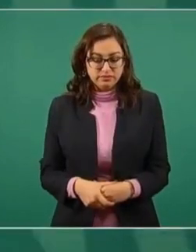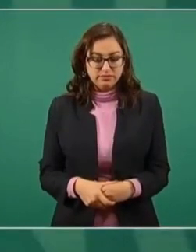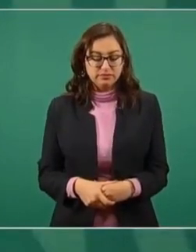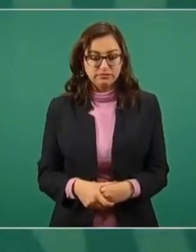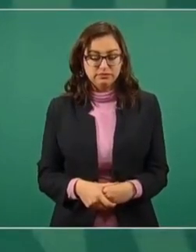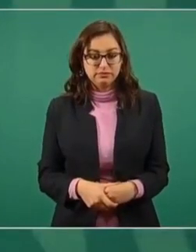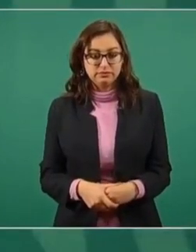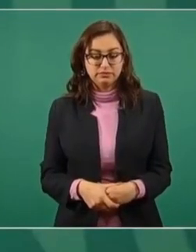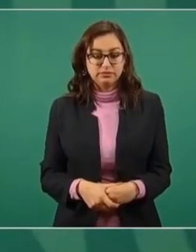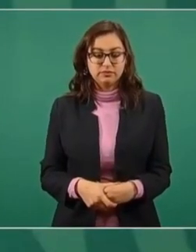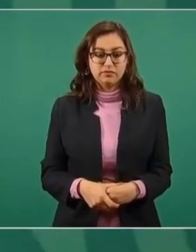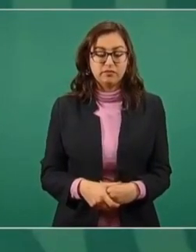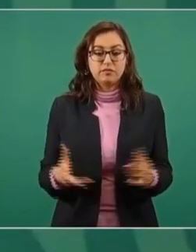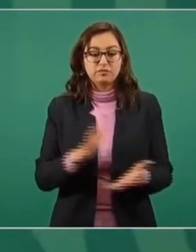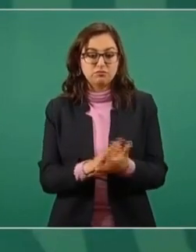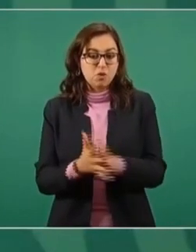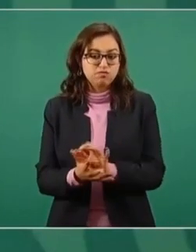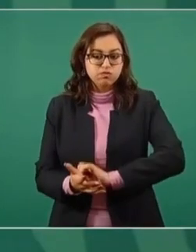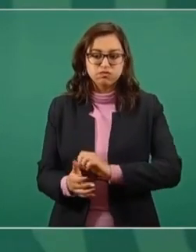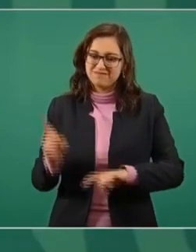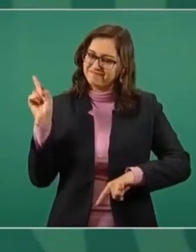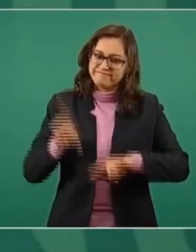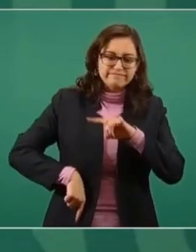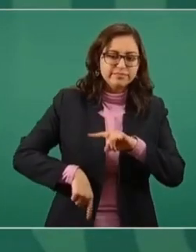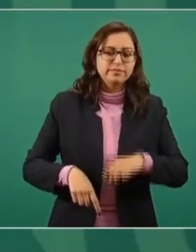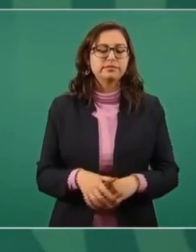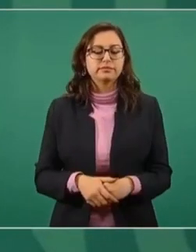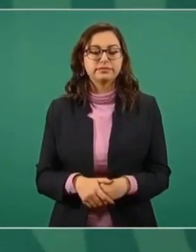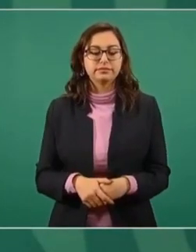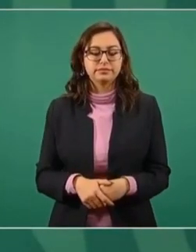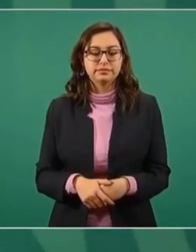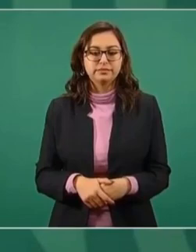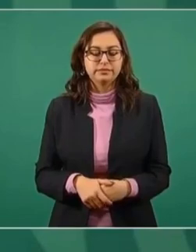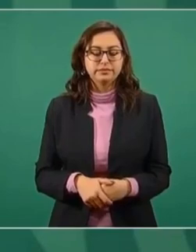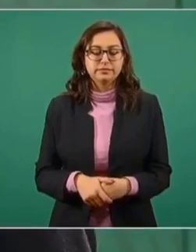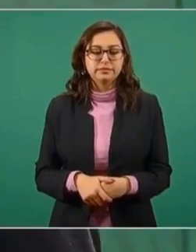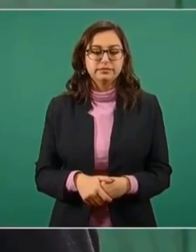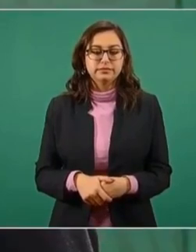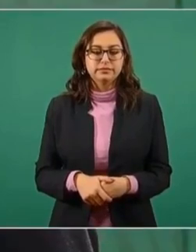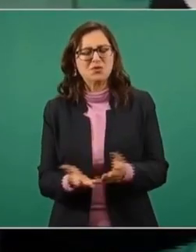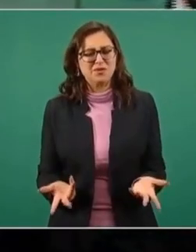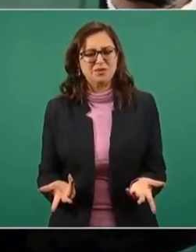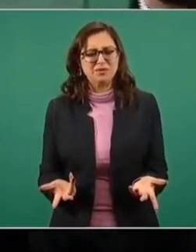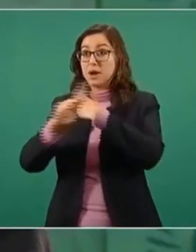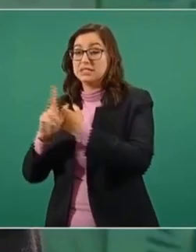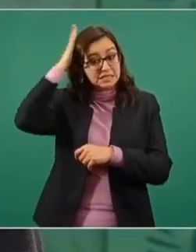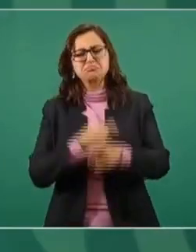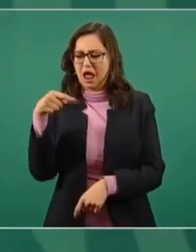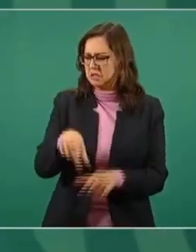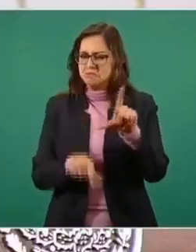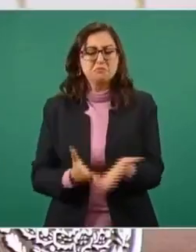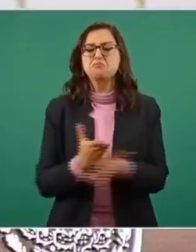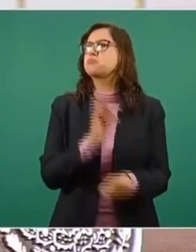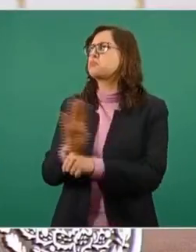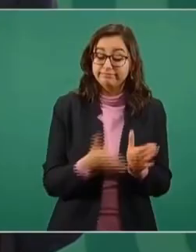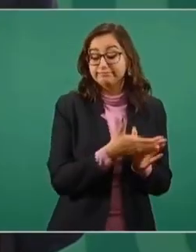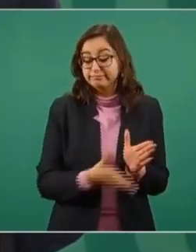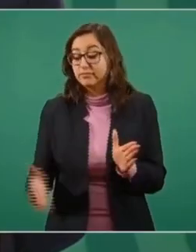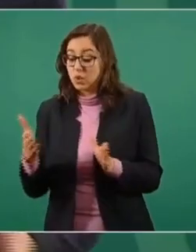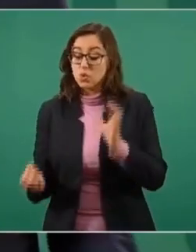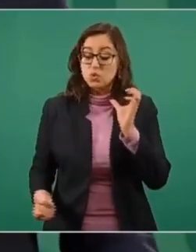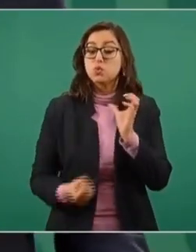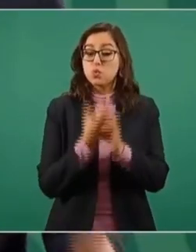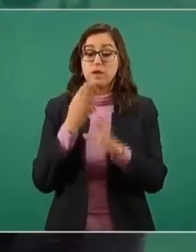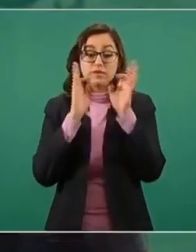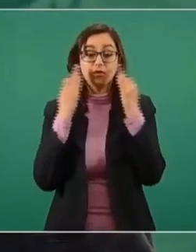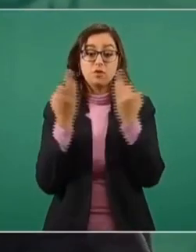desaparecer el influyentismo por completo y